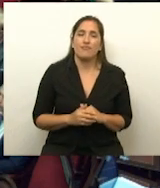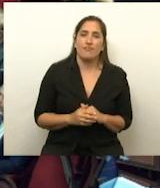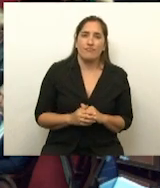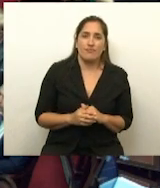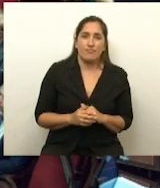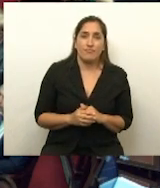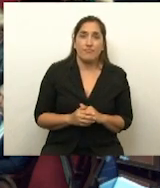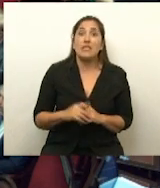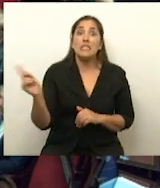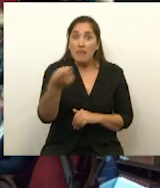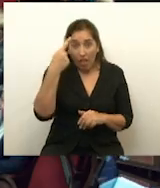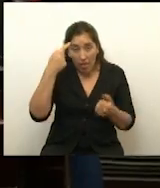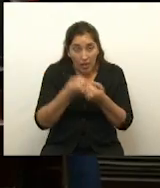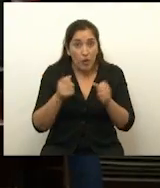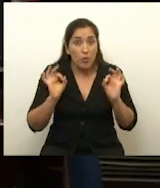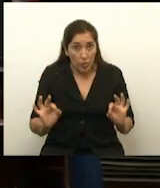Si estamos todos de acuerdo.